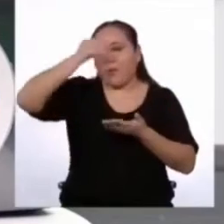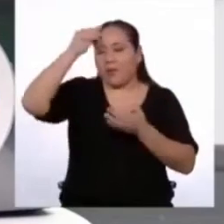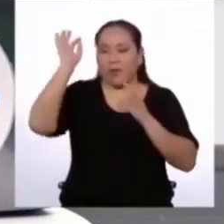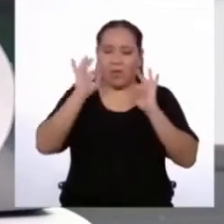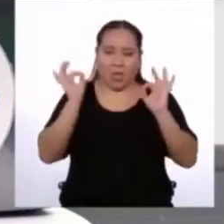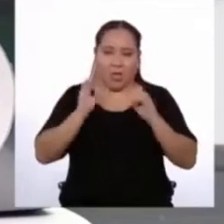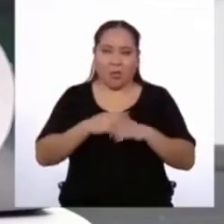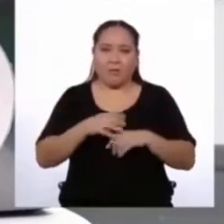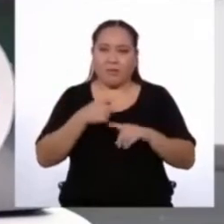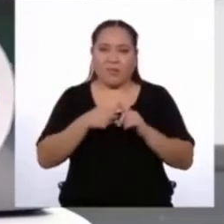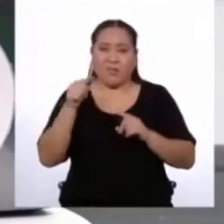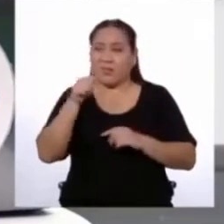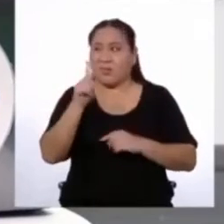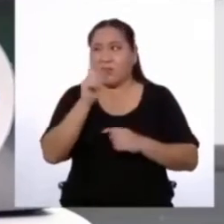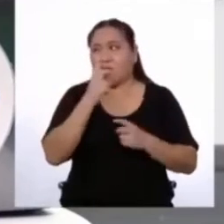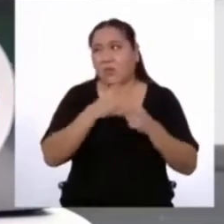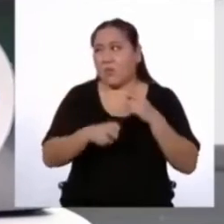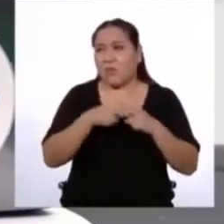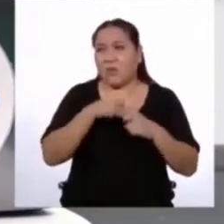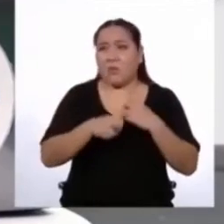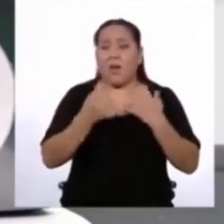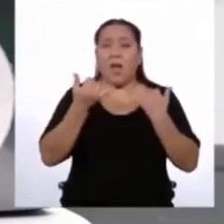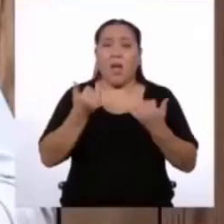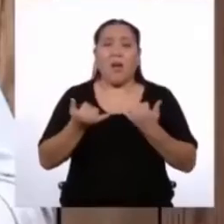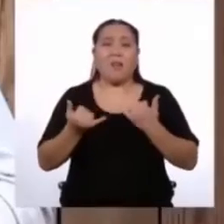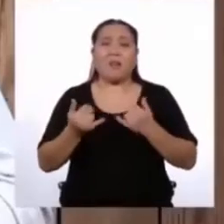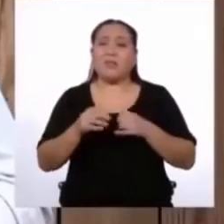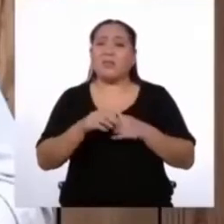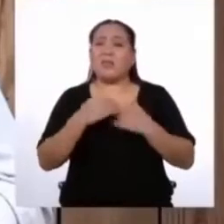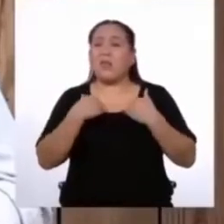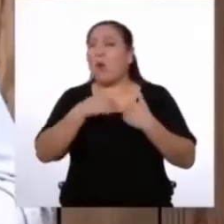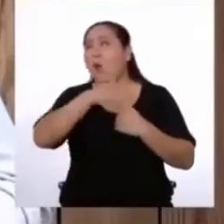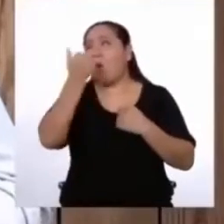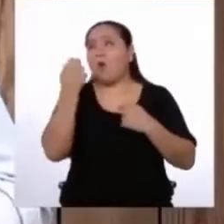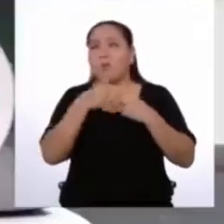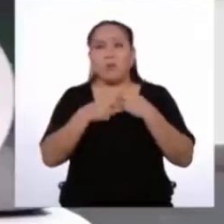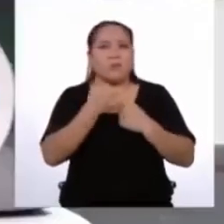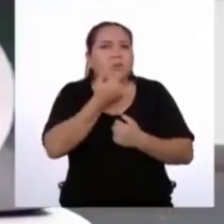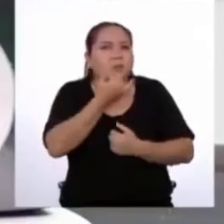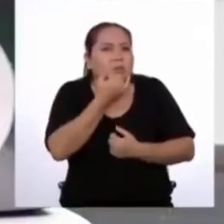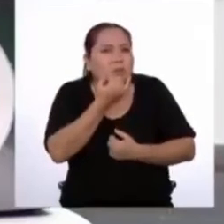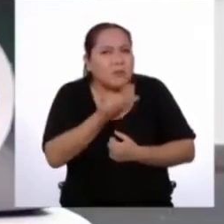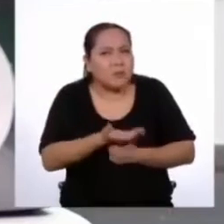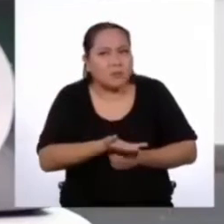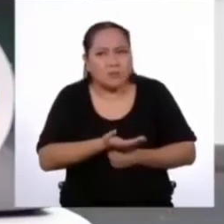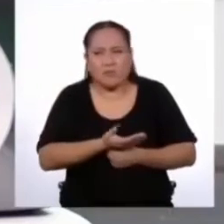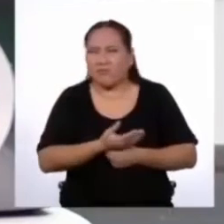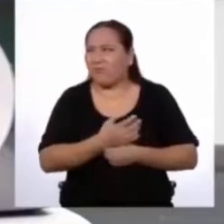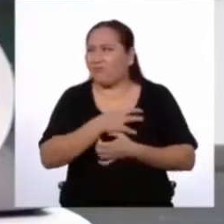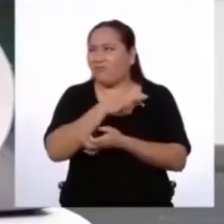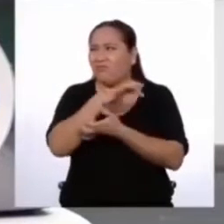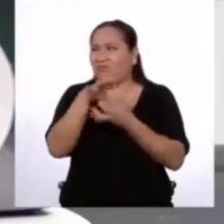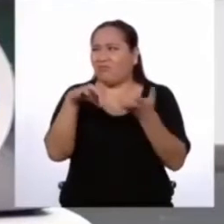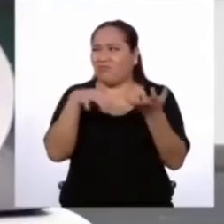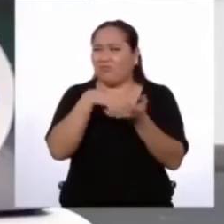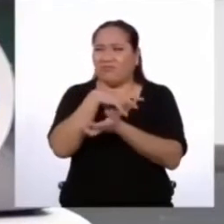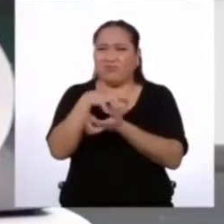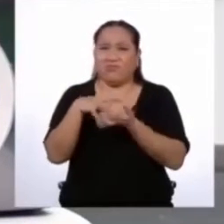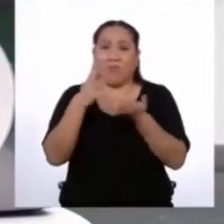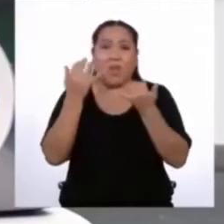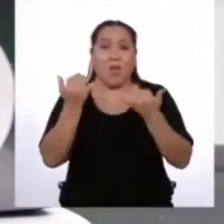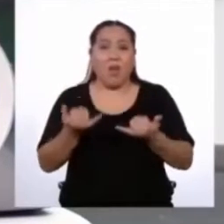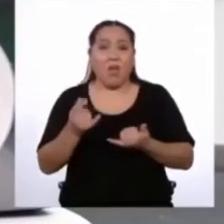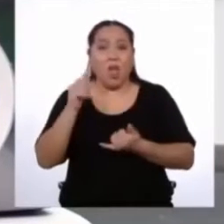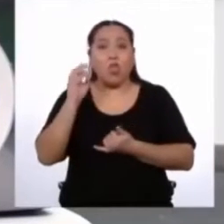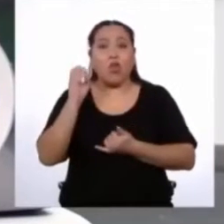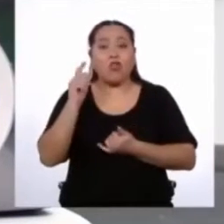ese ya no es el mayor problema. Ahora tenemos otro. ¿Cuál? ¿Qué pasó? Es todo un desastre. Ahora resulta